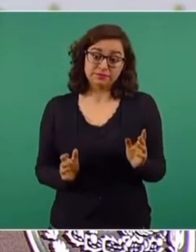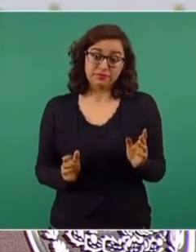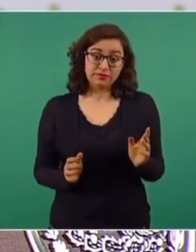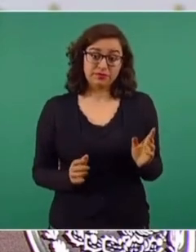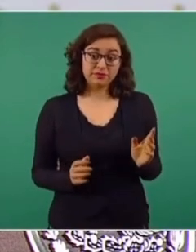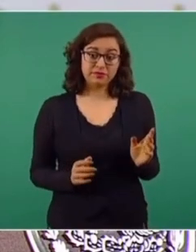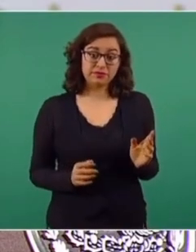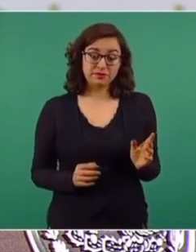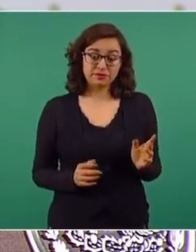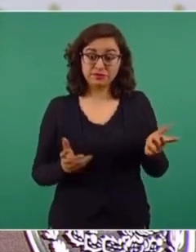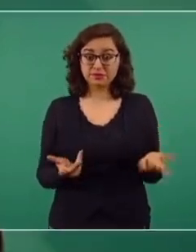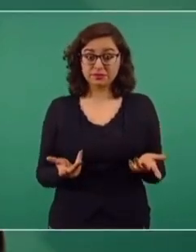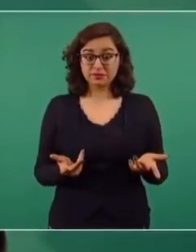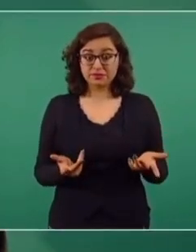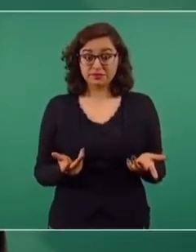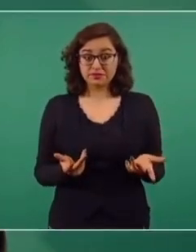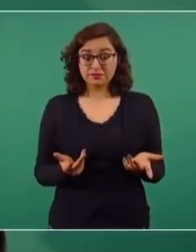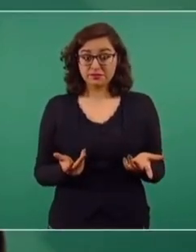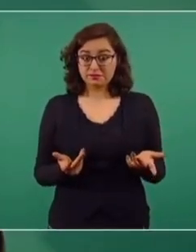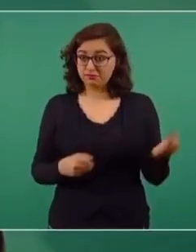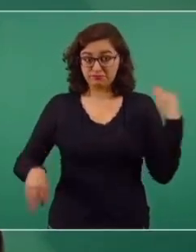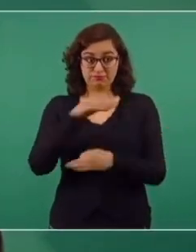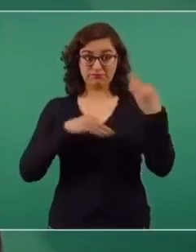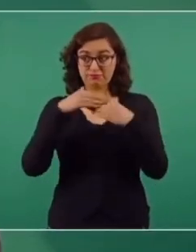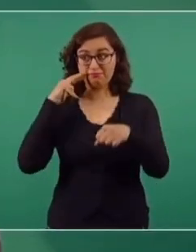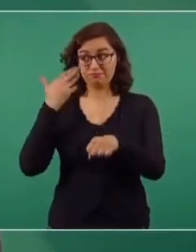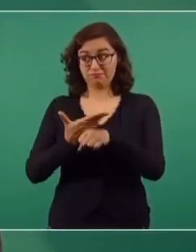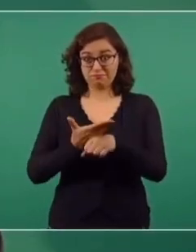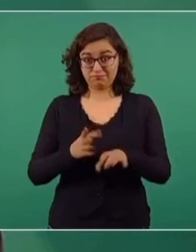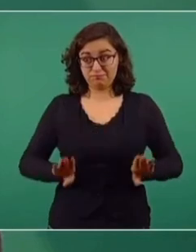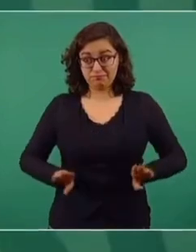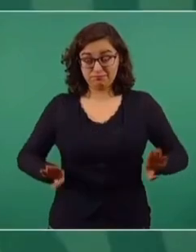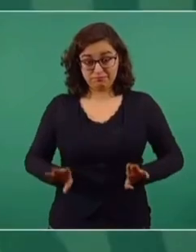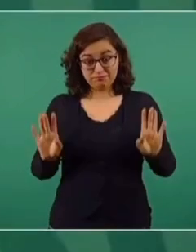Que todos, que todos actuemos de manera responsable.